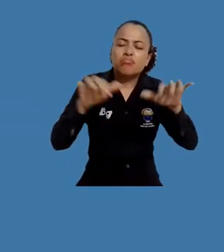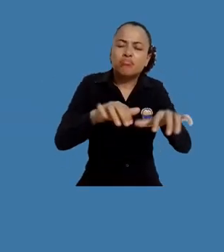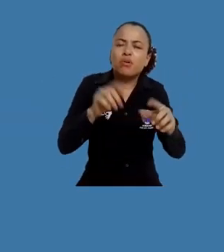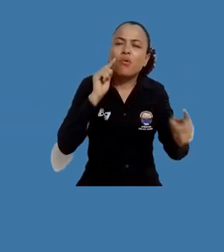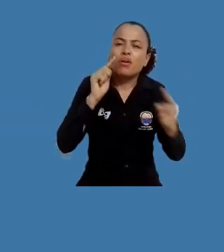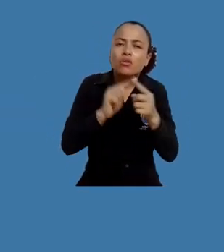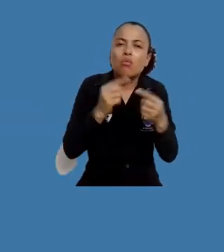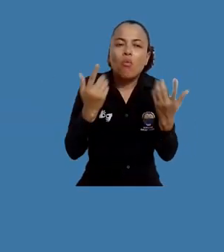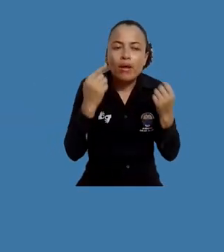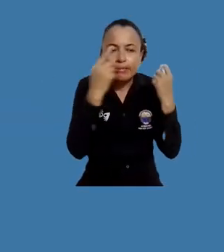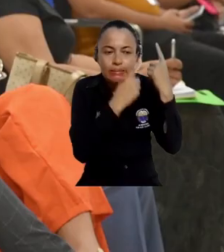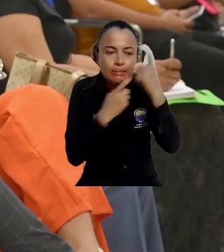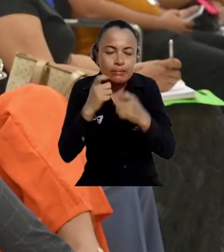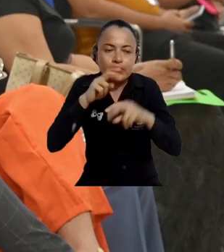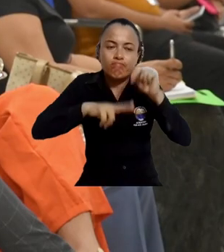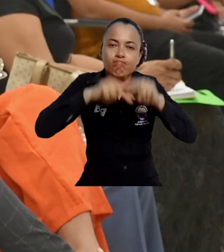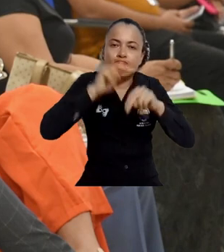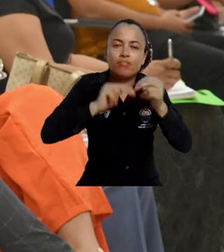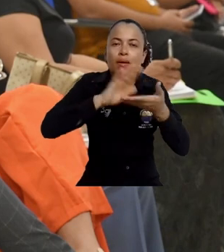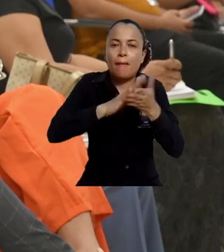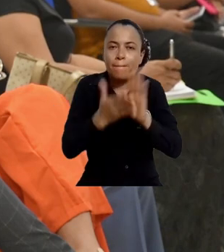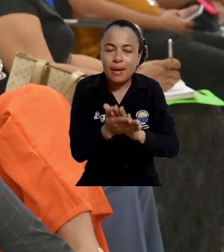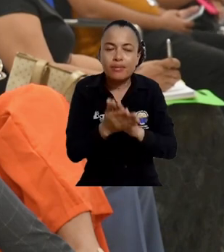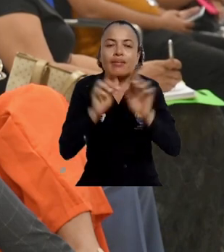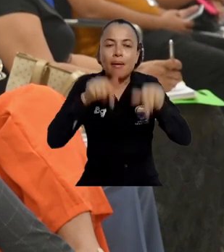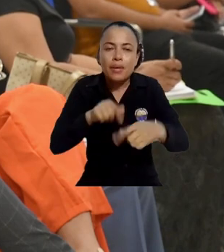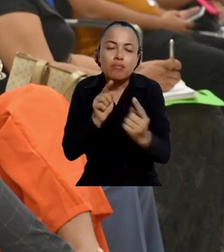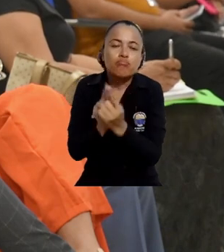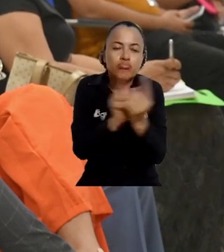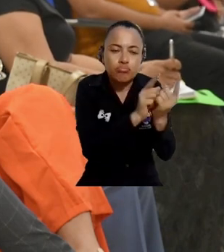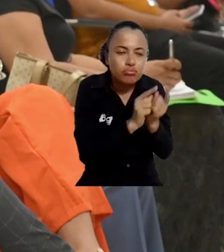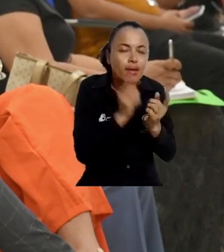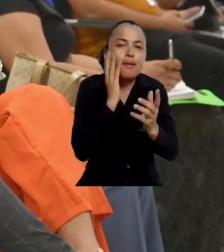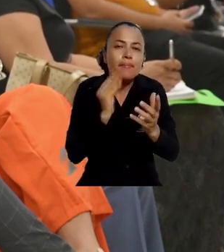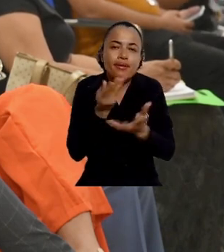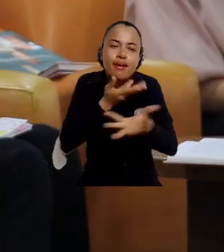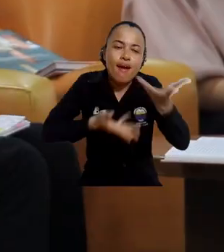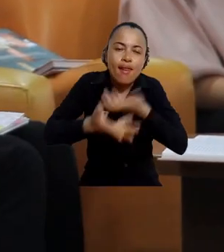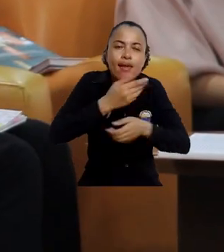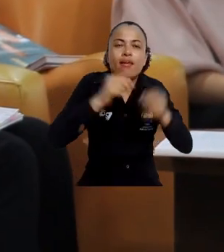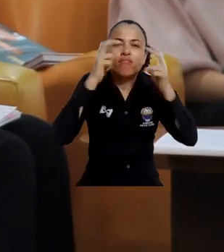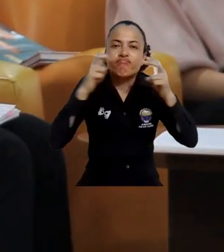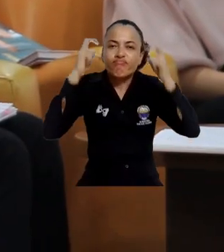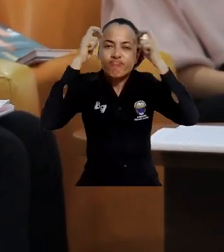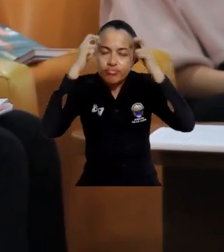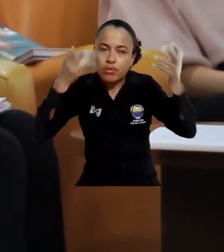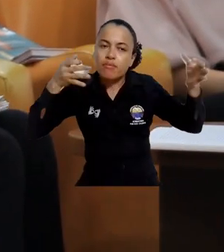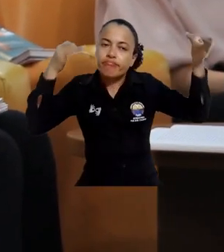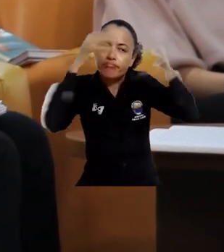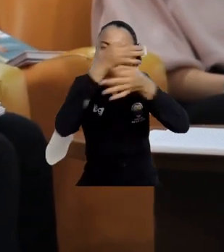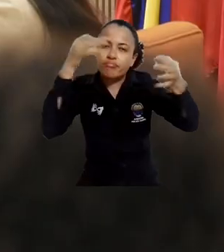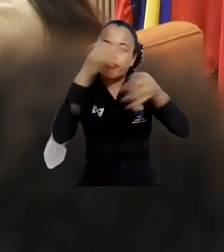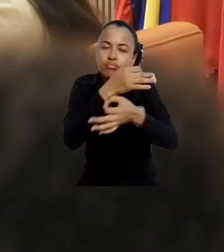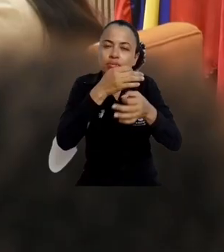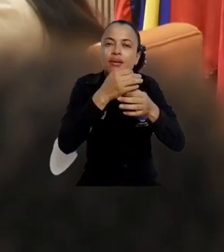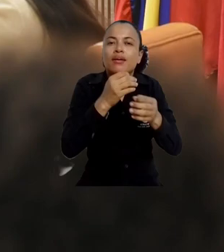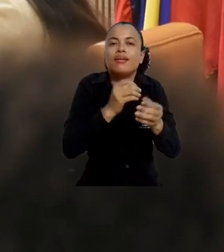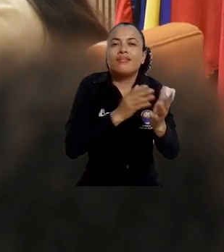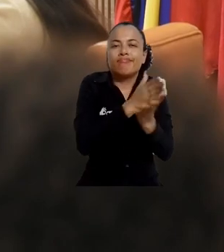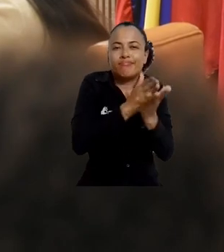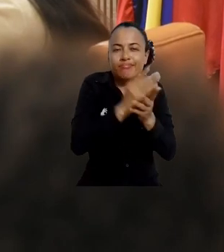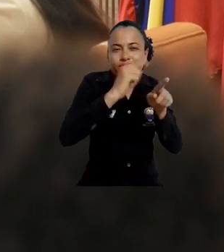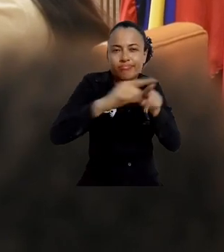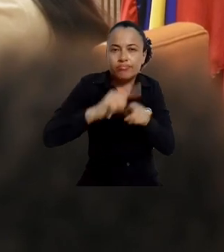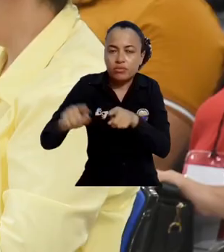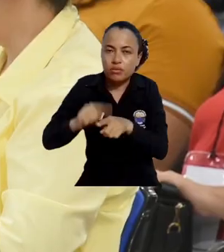paz y propiciar un punto de encuentro e intercambio de experiencias y conocimiento interdisciplinar entre los expertos de universidades, centros de